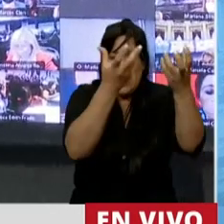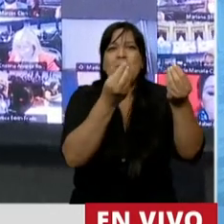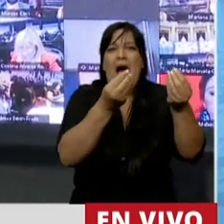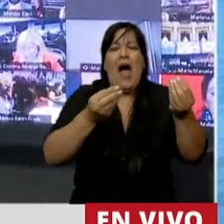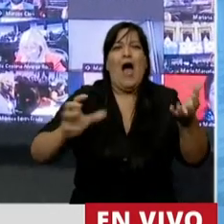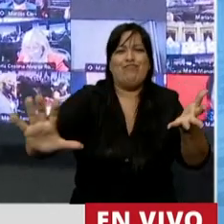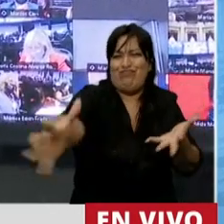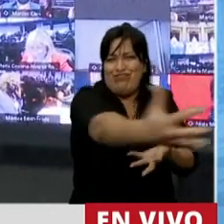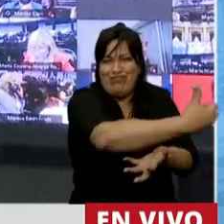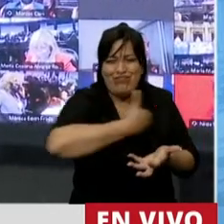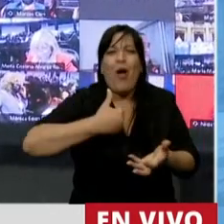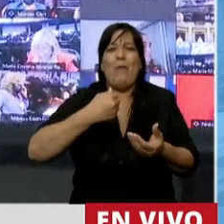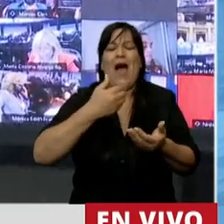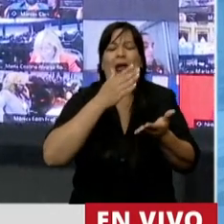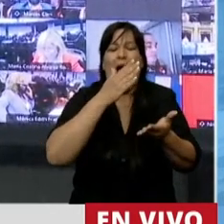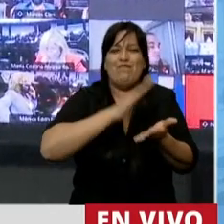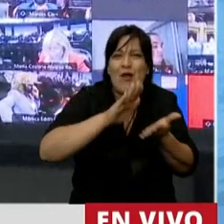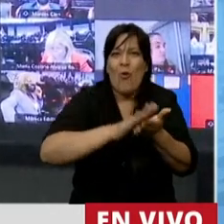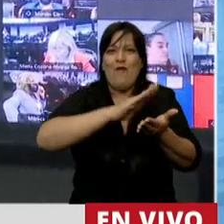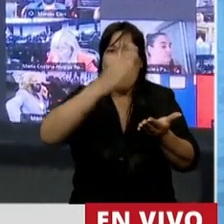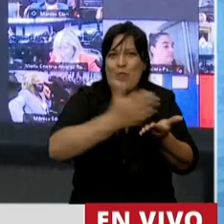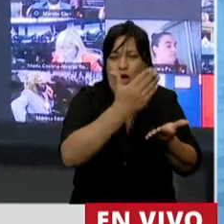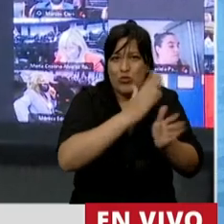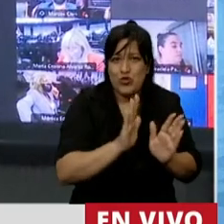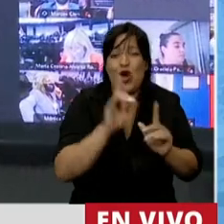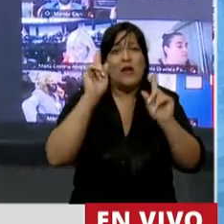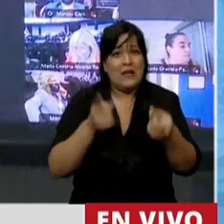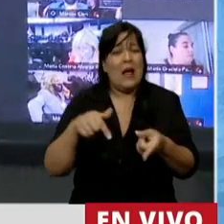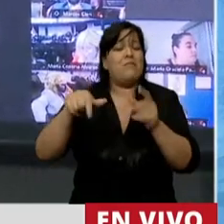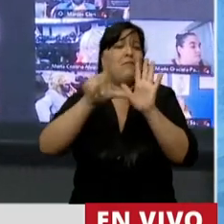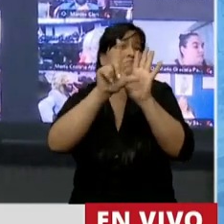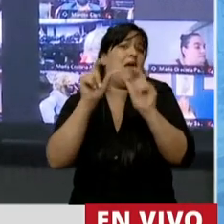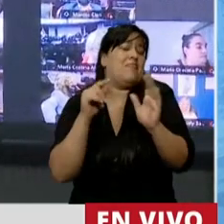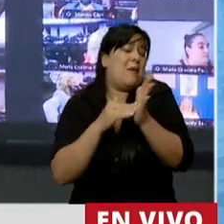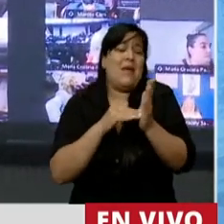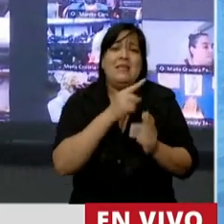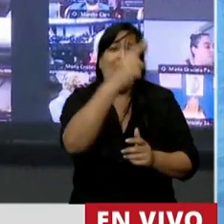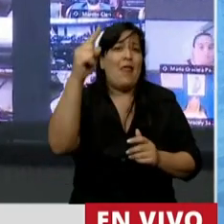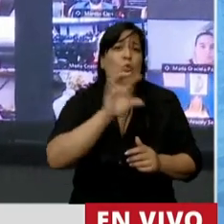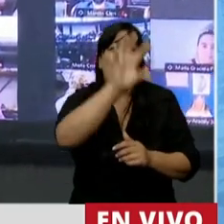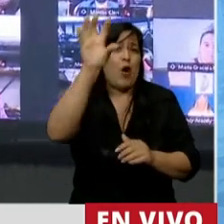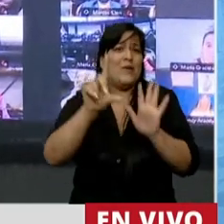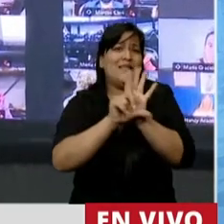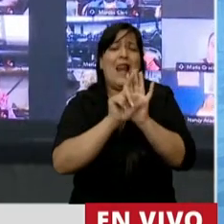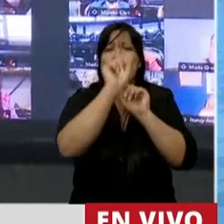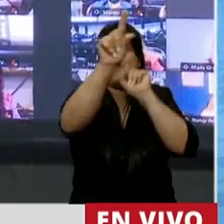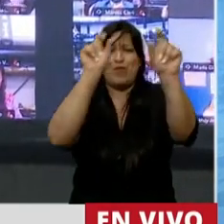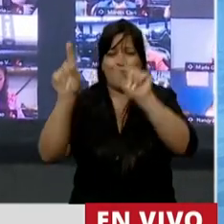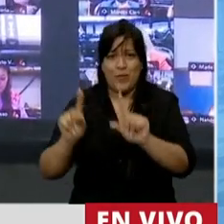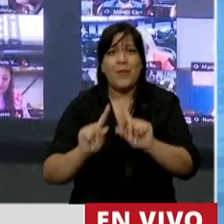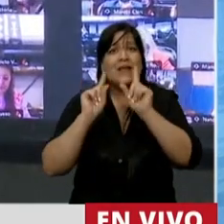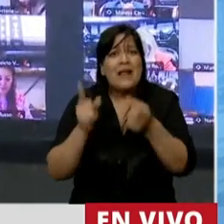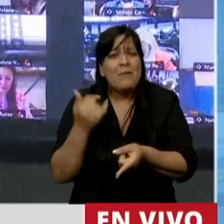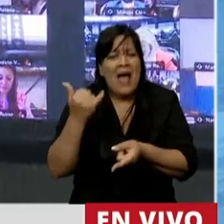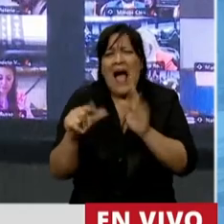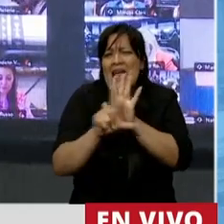realizarla, y aquí la jurisdicción y la jurisdicción local, como corresponde. También tenemos una ley muy